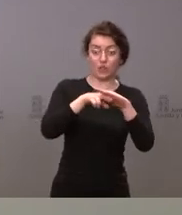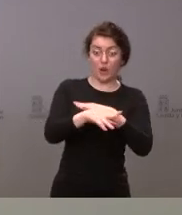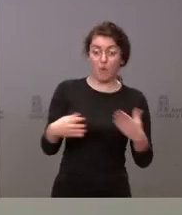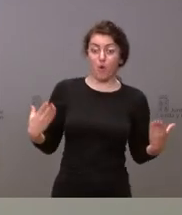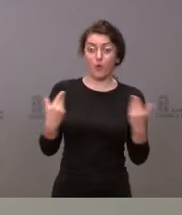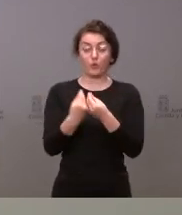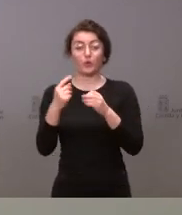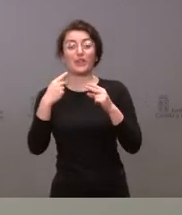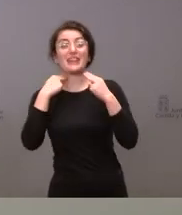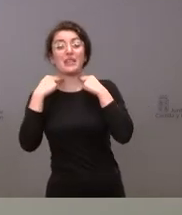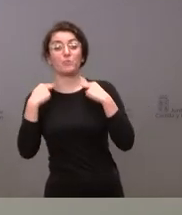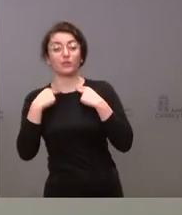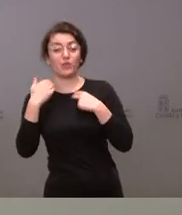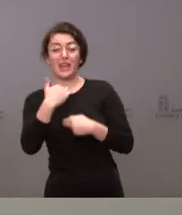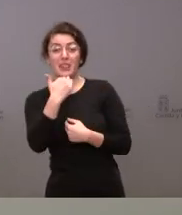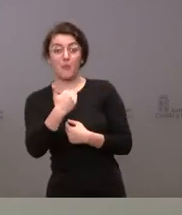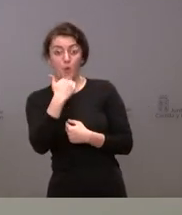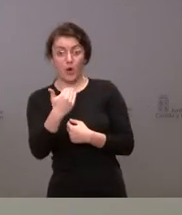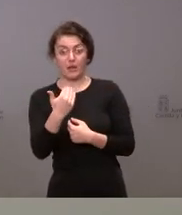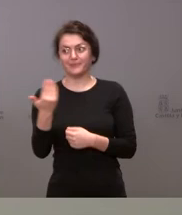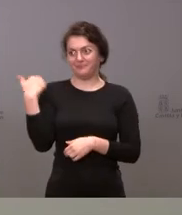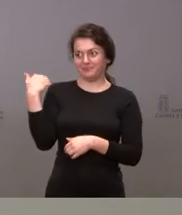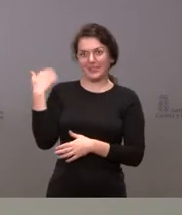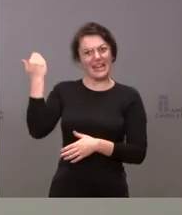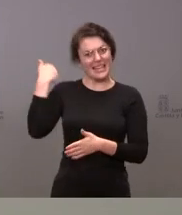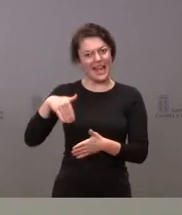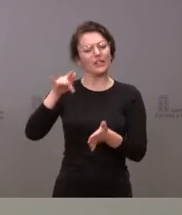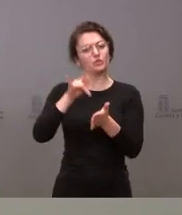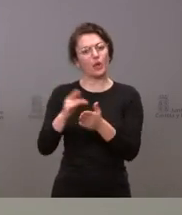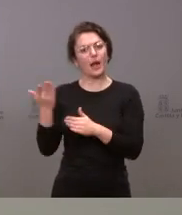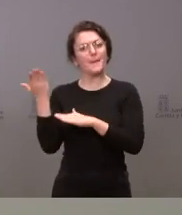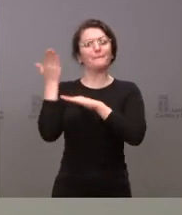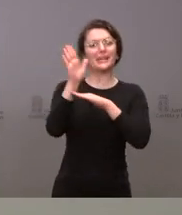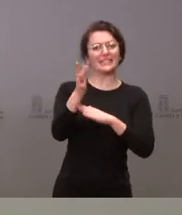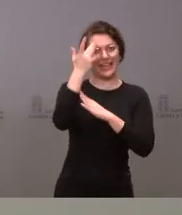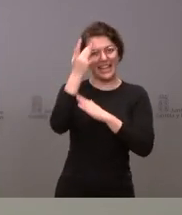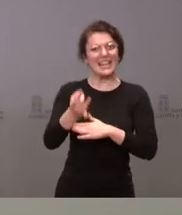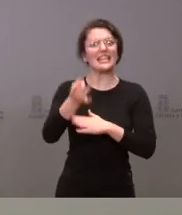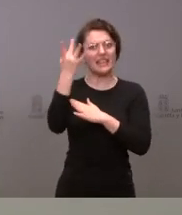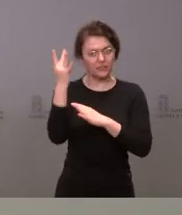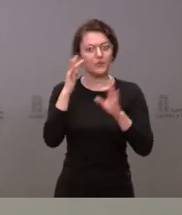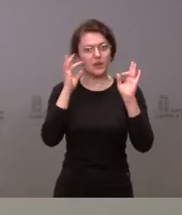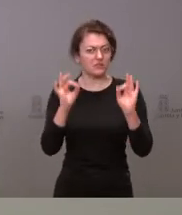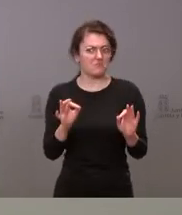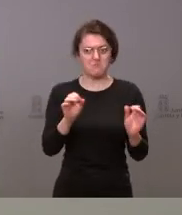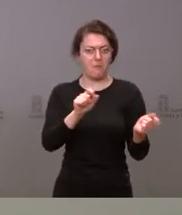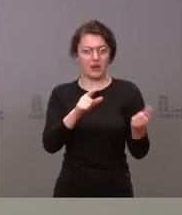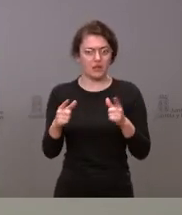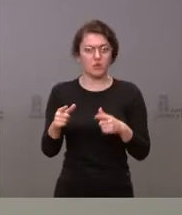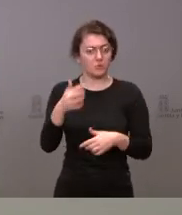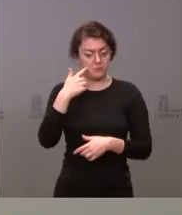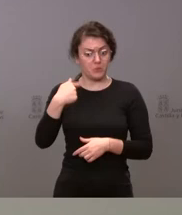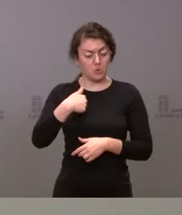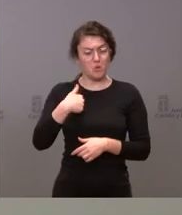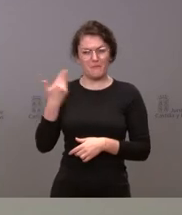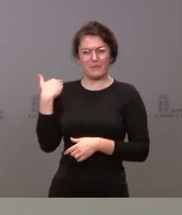en este ámbito en anteriores consejos de Gobierno hemos presentado iniciativas de similar características y yo mismo en estos últimos días y semanas yo creo que